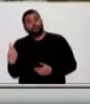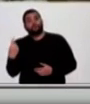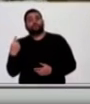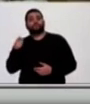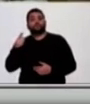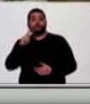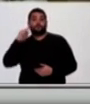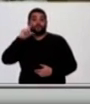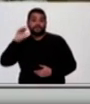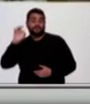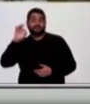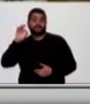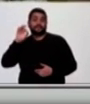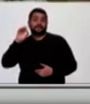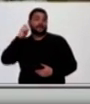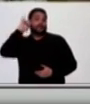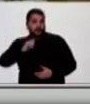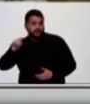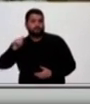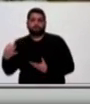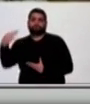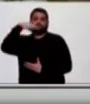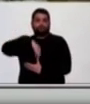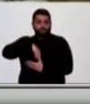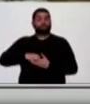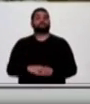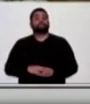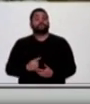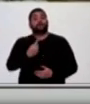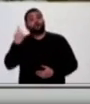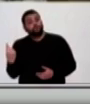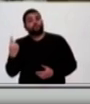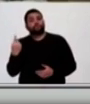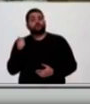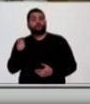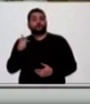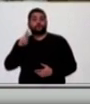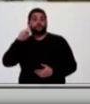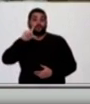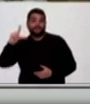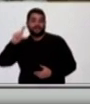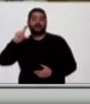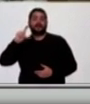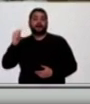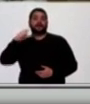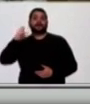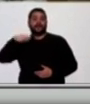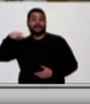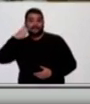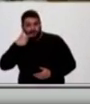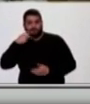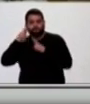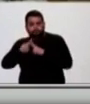de la localidad de Villa Gobernador Galvez, contacto de caso confirmado. Uno de la localidad de Villa Cañás, que se encuentra en investigación.